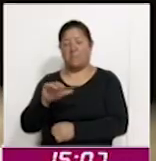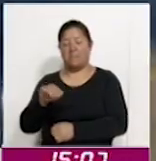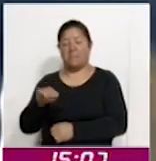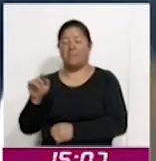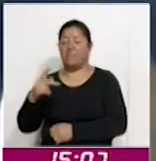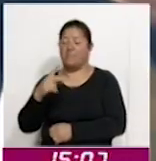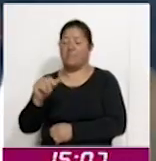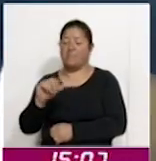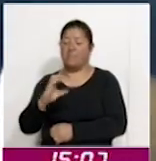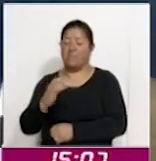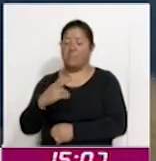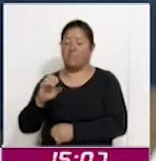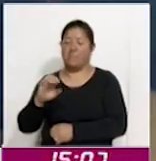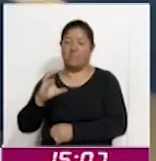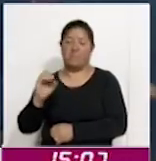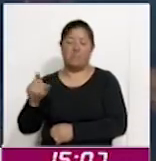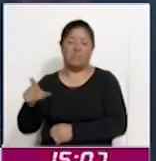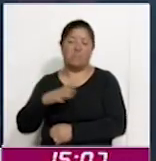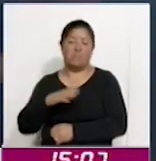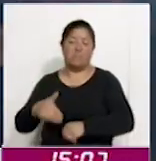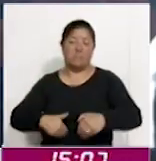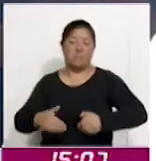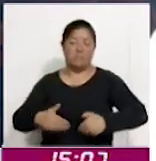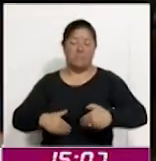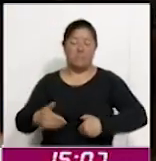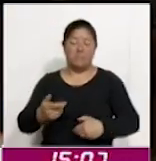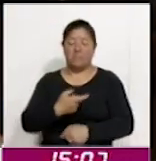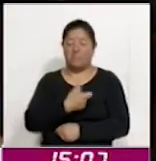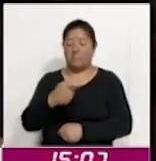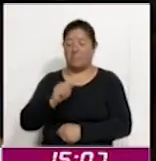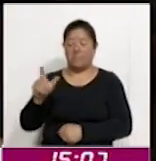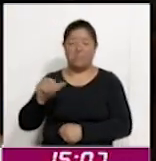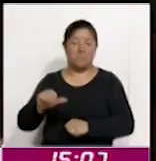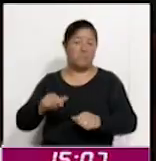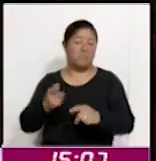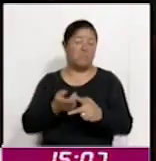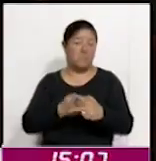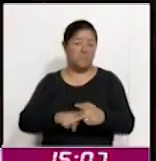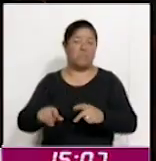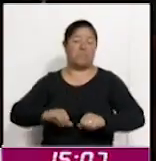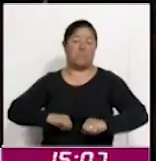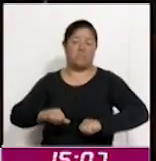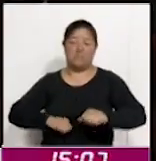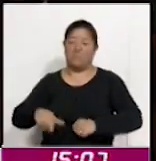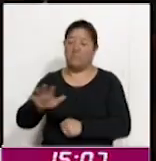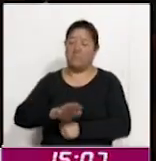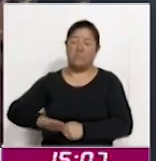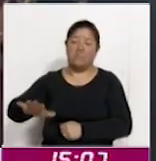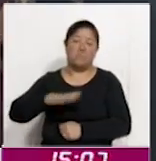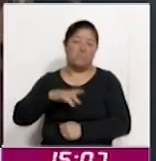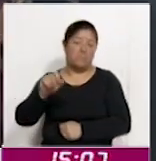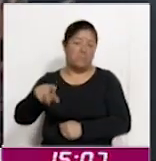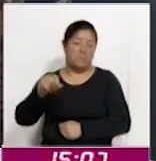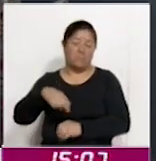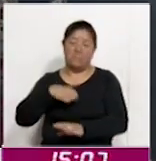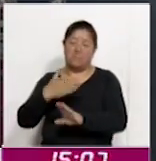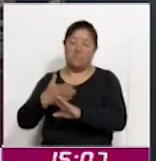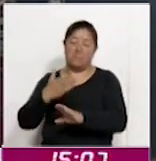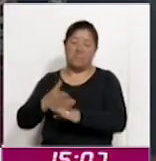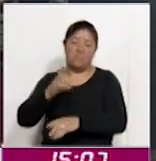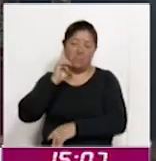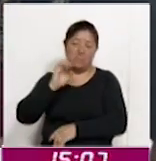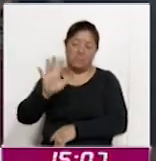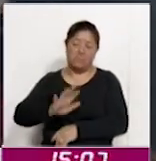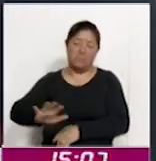Pacheco. Este día en el Trato Chicoteca las iniciaron las actividades conmemorativas los 16 días de actividad contra la violencia de género.